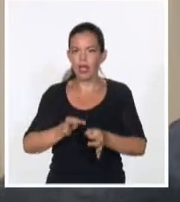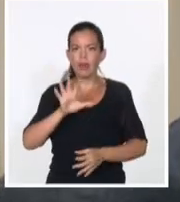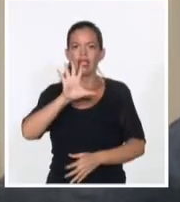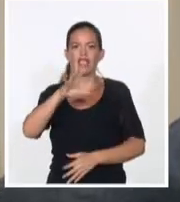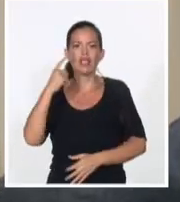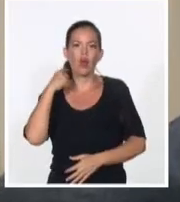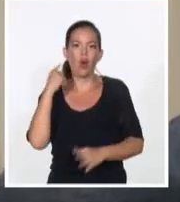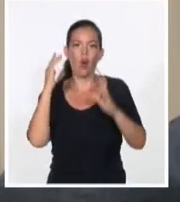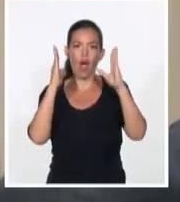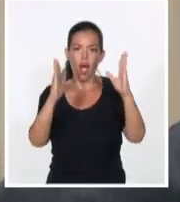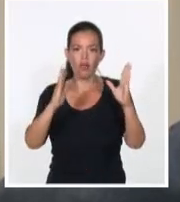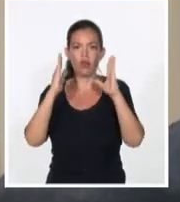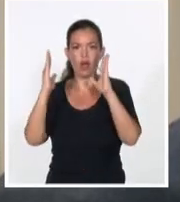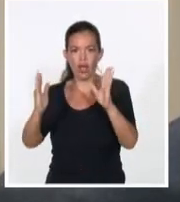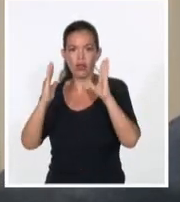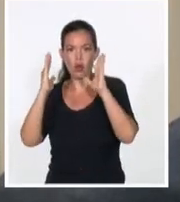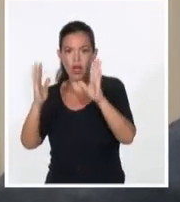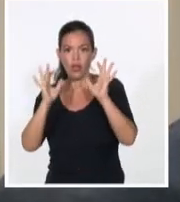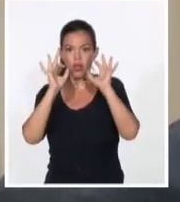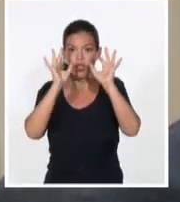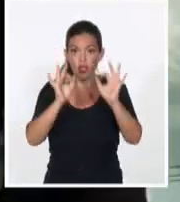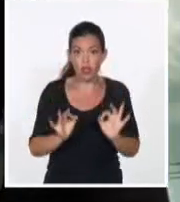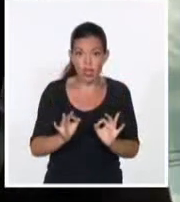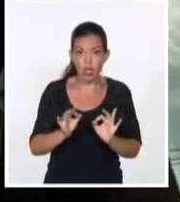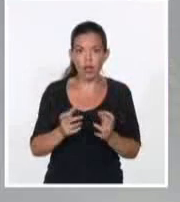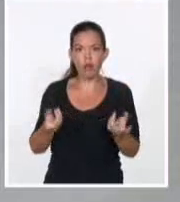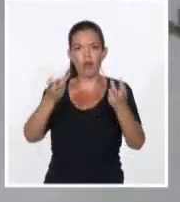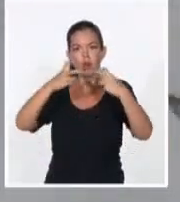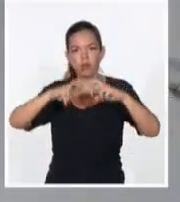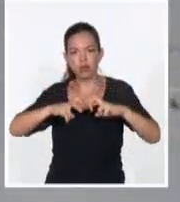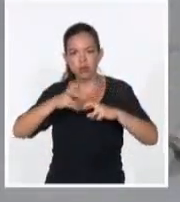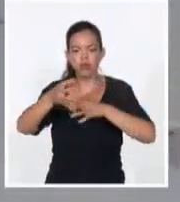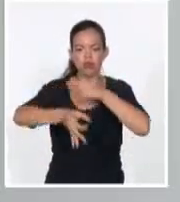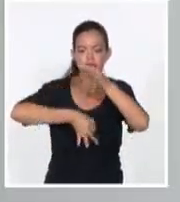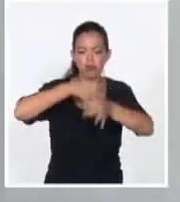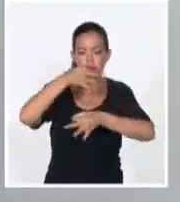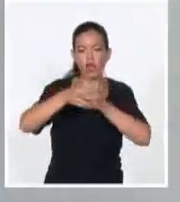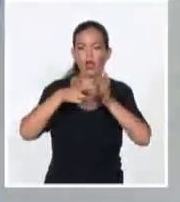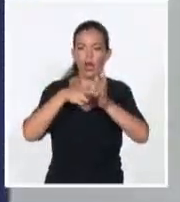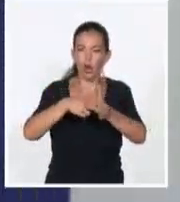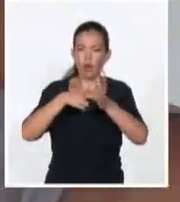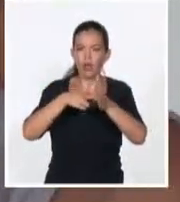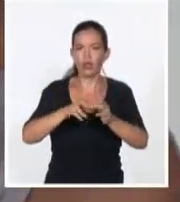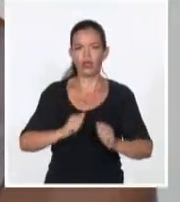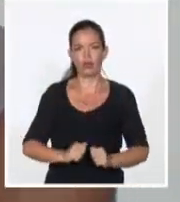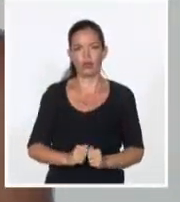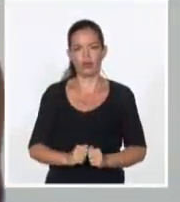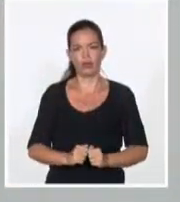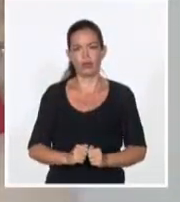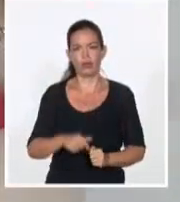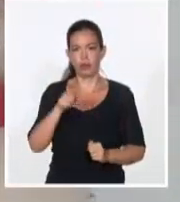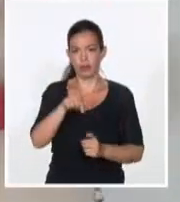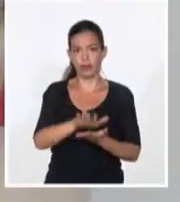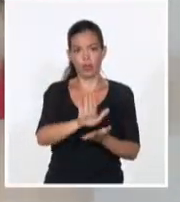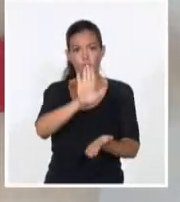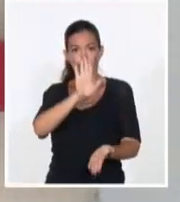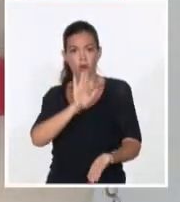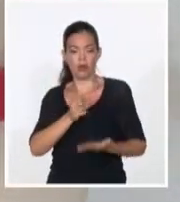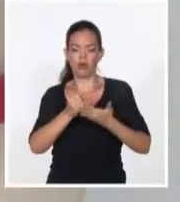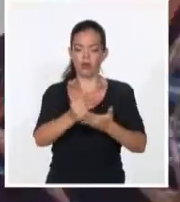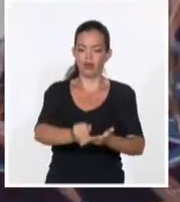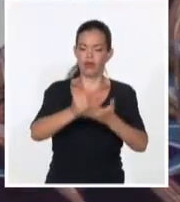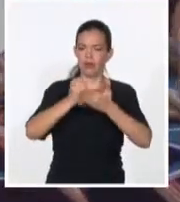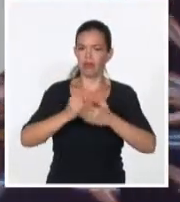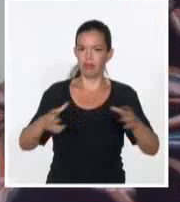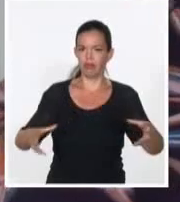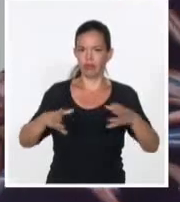al examen y tomar las recomendaciones. Con la meta de un encuentro variado de compromiso y creación colectiva desde el enfoque infanto